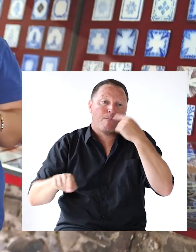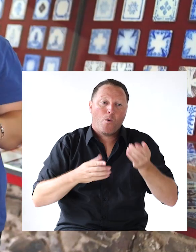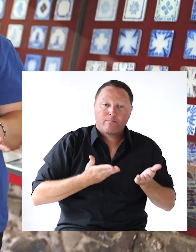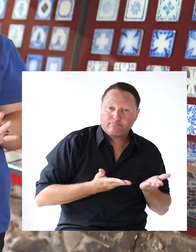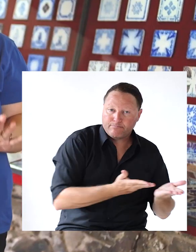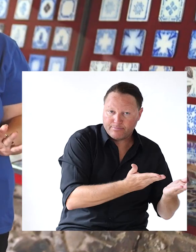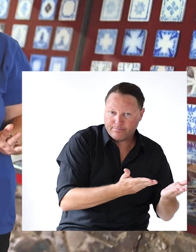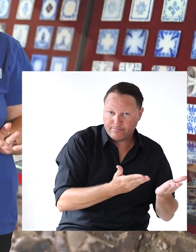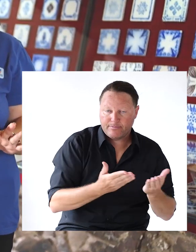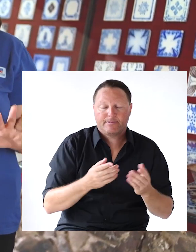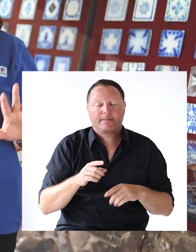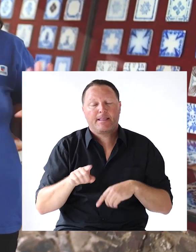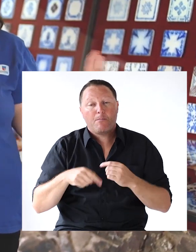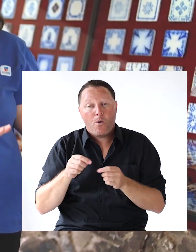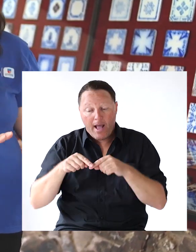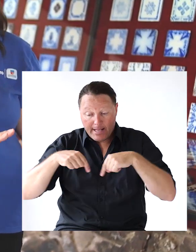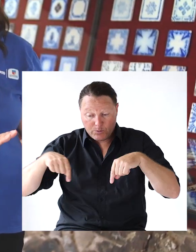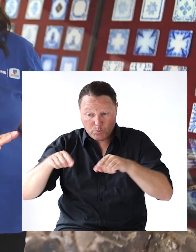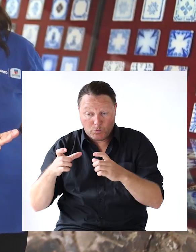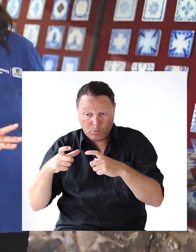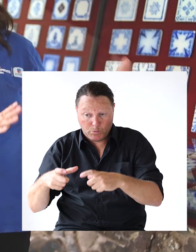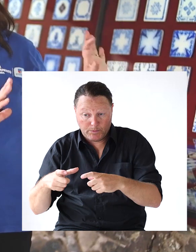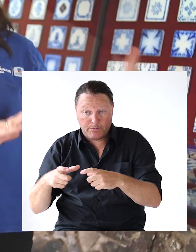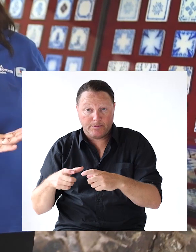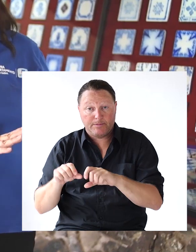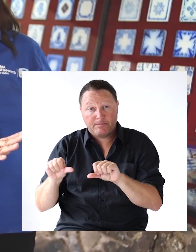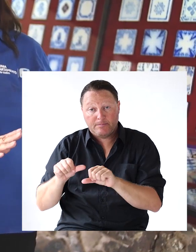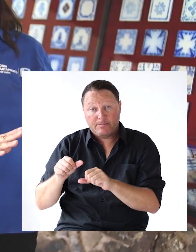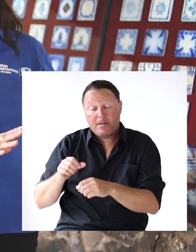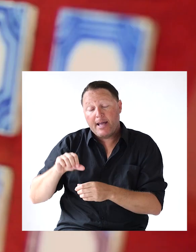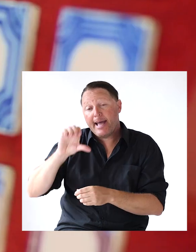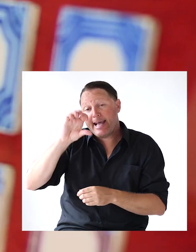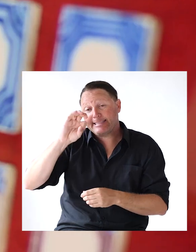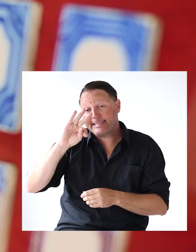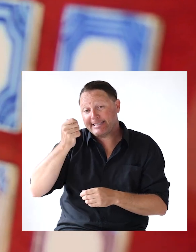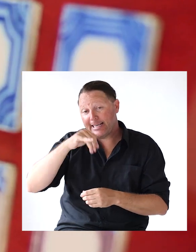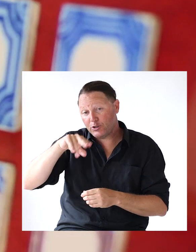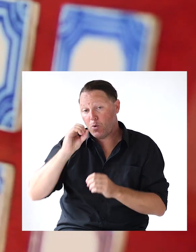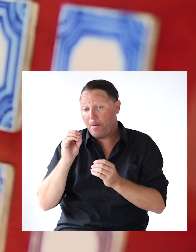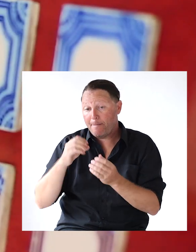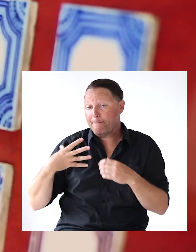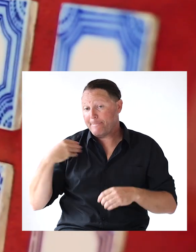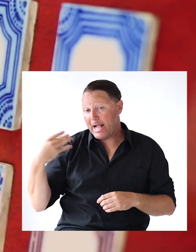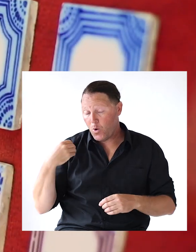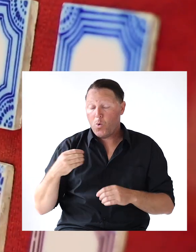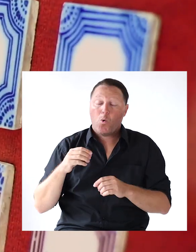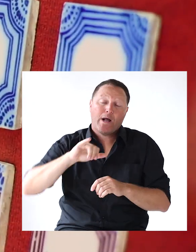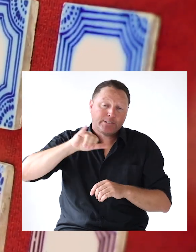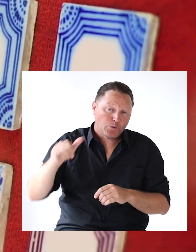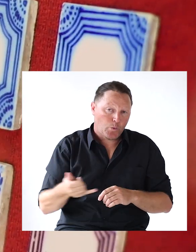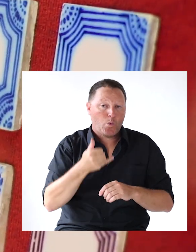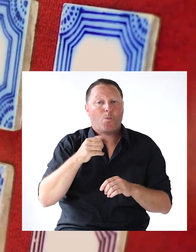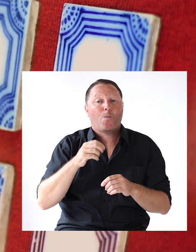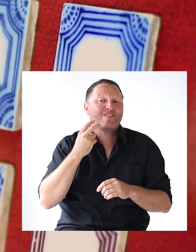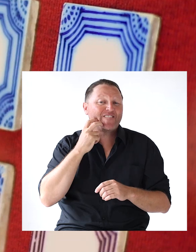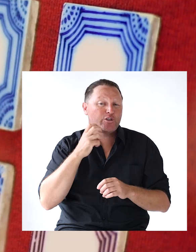horno Si el azulejo No solamente Utilizaba Esta base de estaño Con el blanco Y el blanco Azul Y